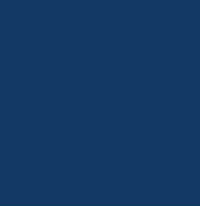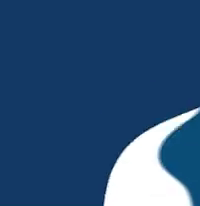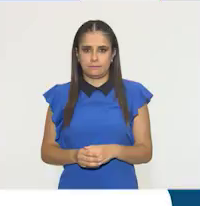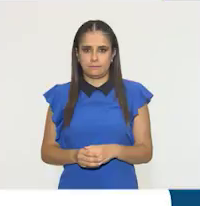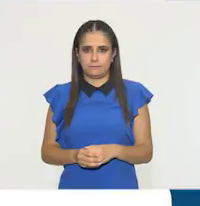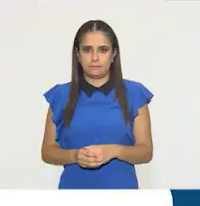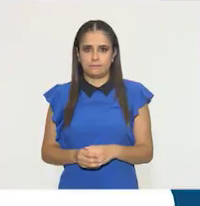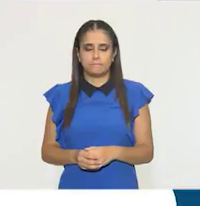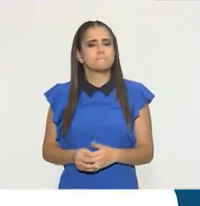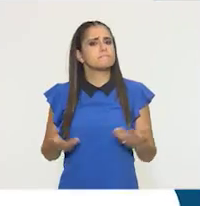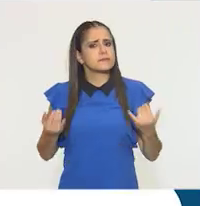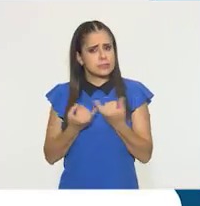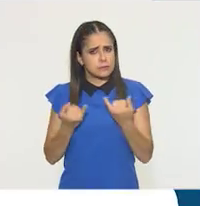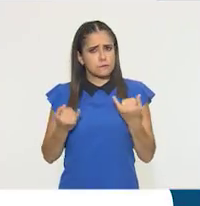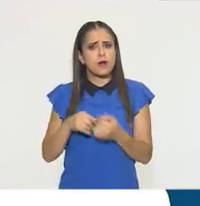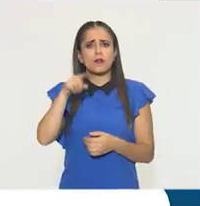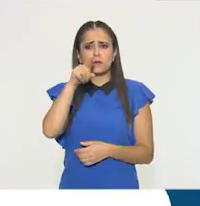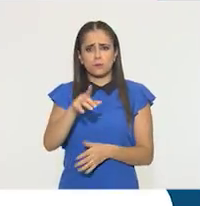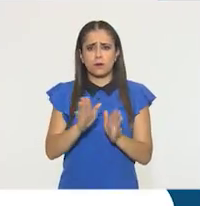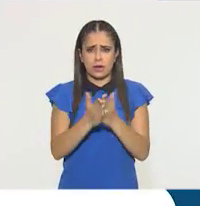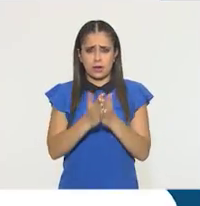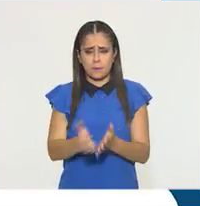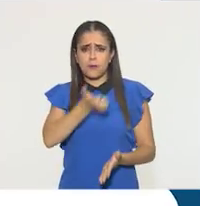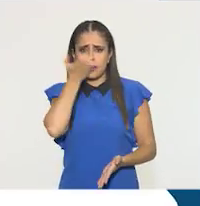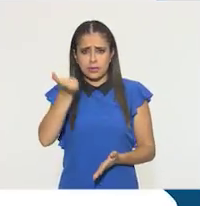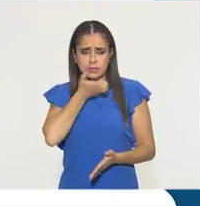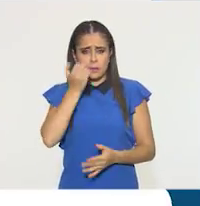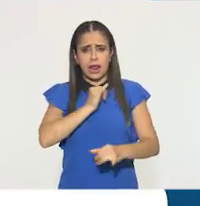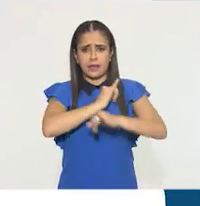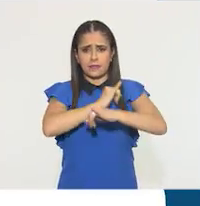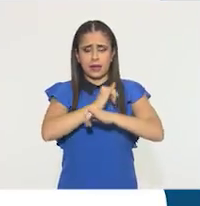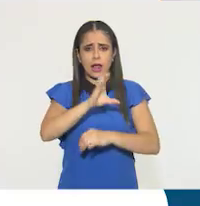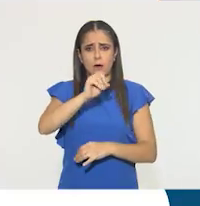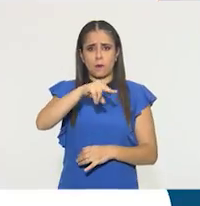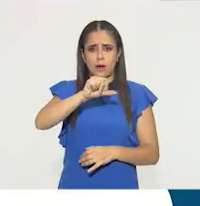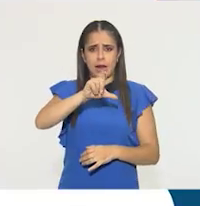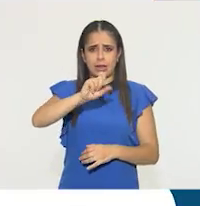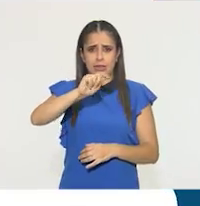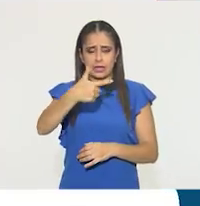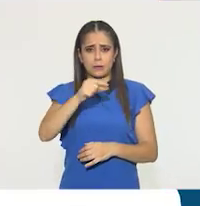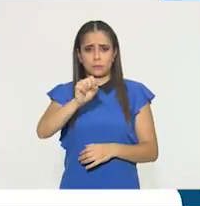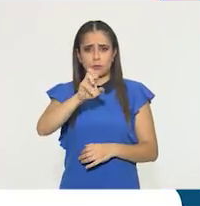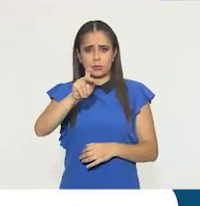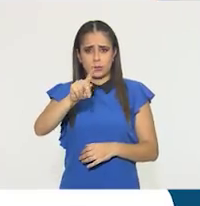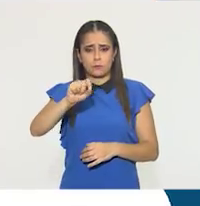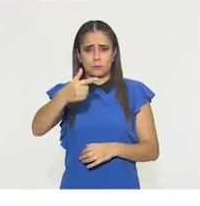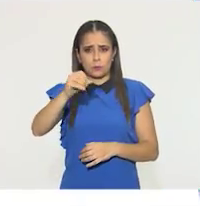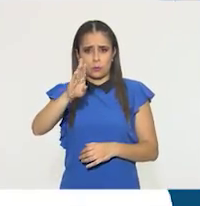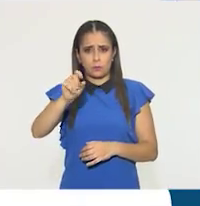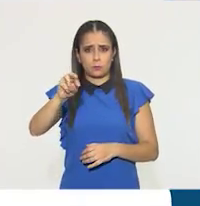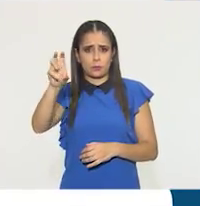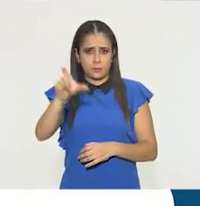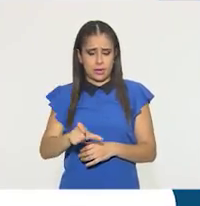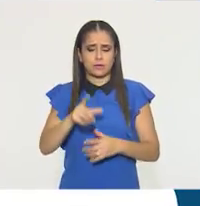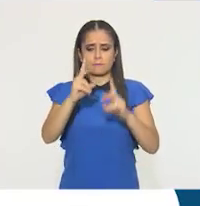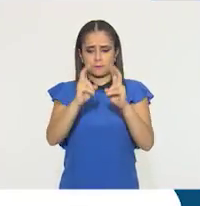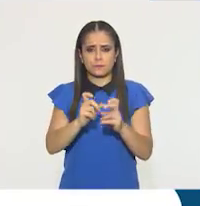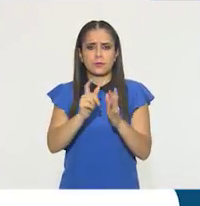También puedes encontrar los libros de texto en la página conalitex.cep.gov.mx.